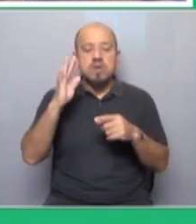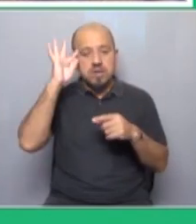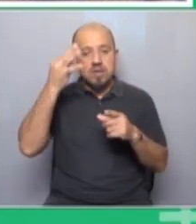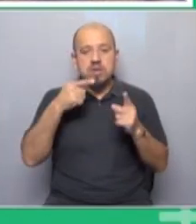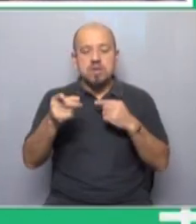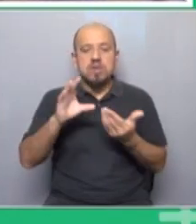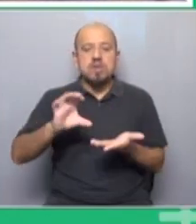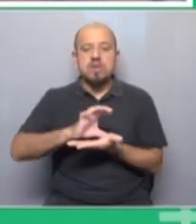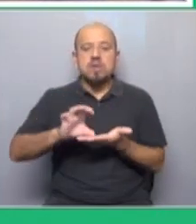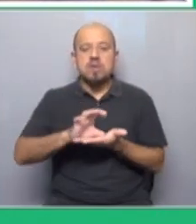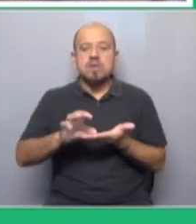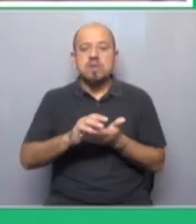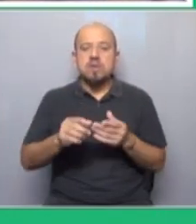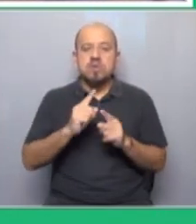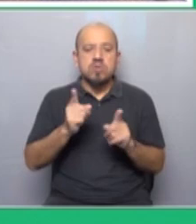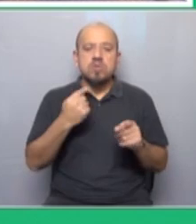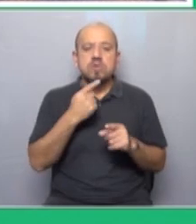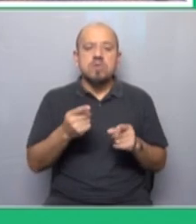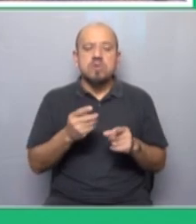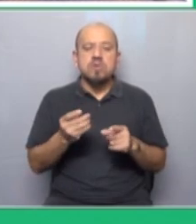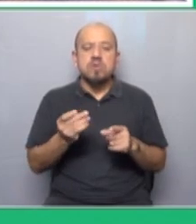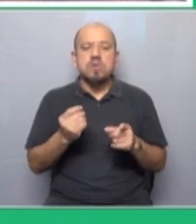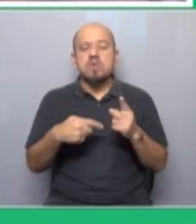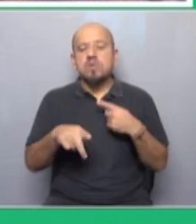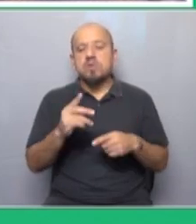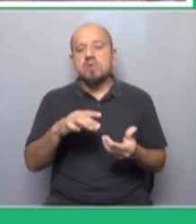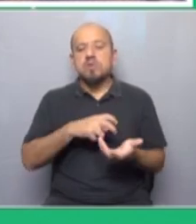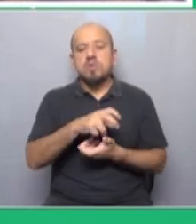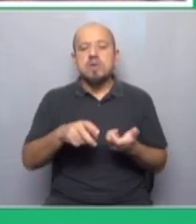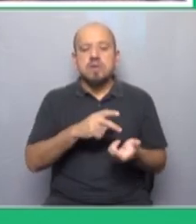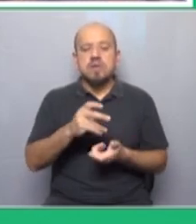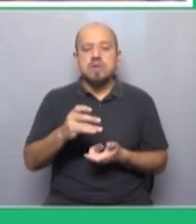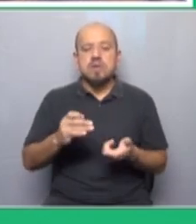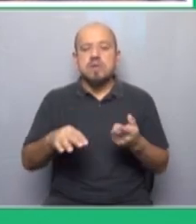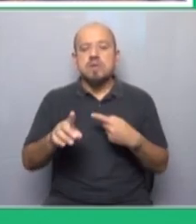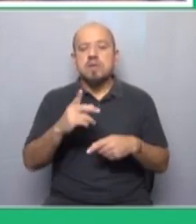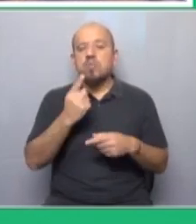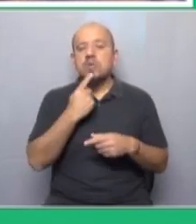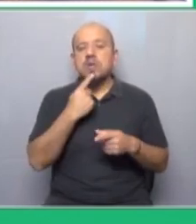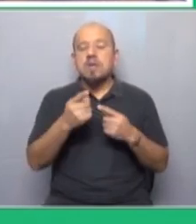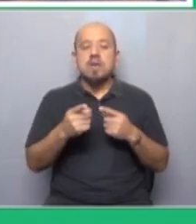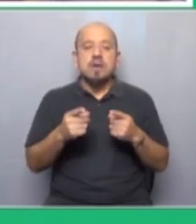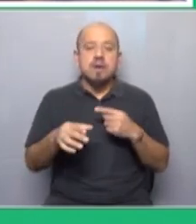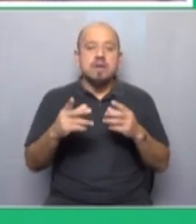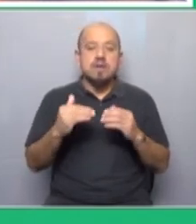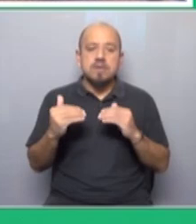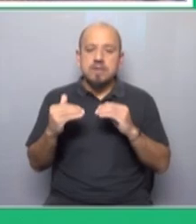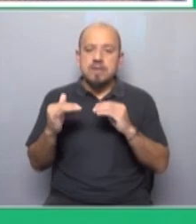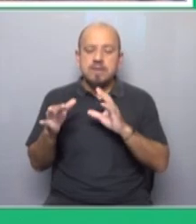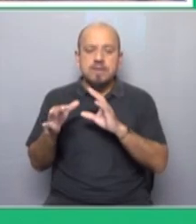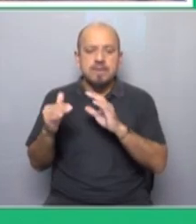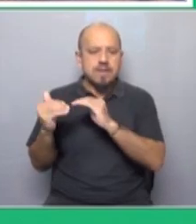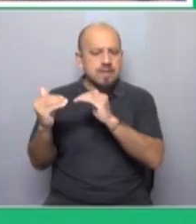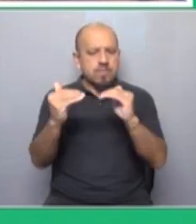capitalismo hace más daño que bien. Entonces, la crisis de la legitimidad política y la hegemonía del sistema